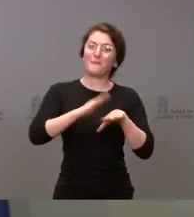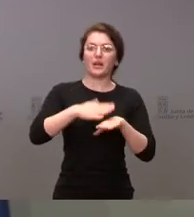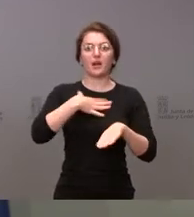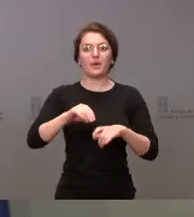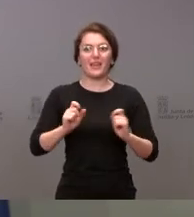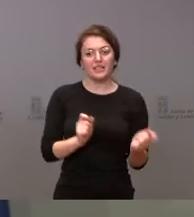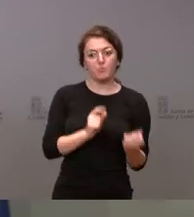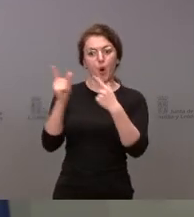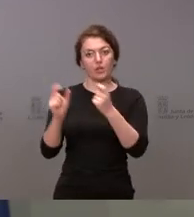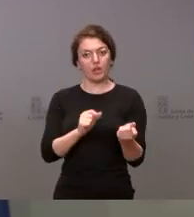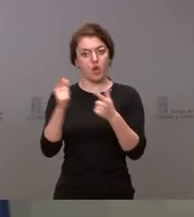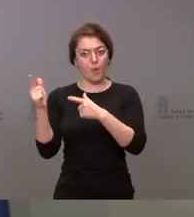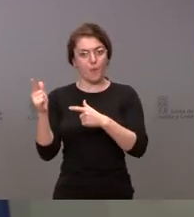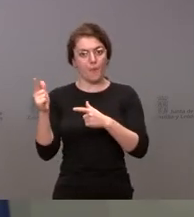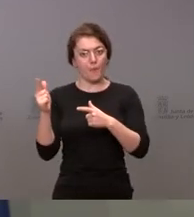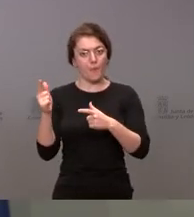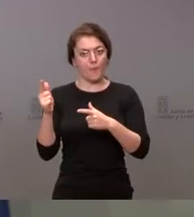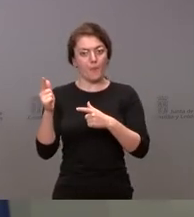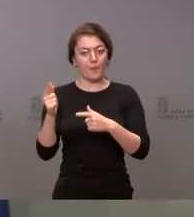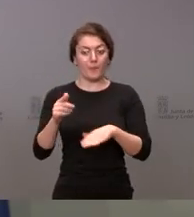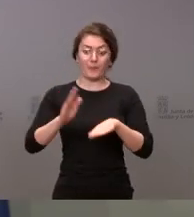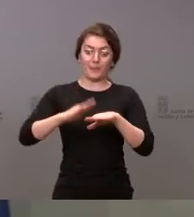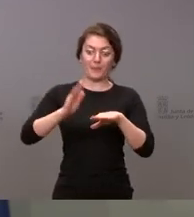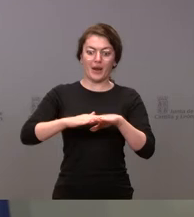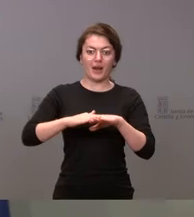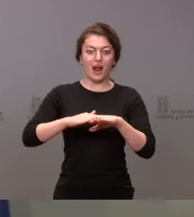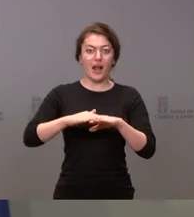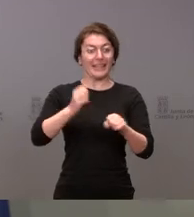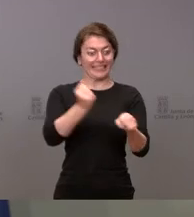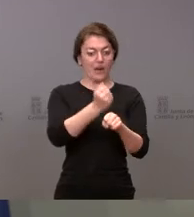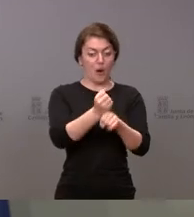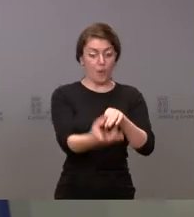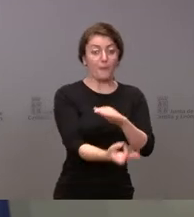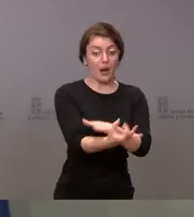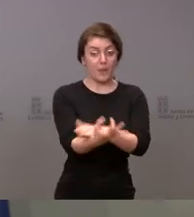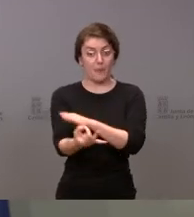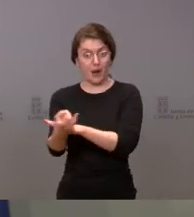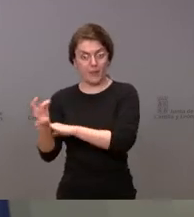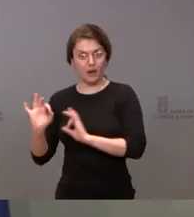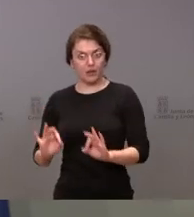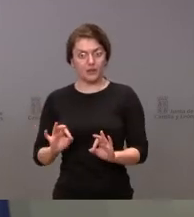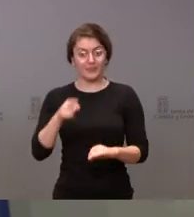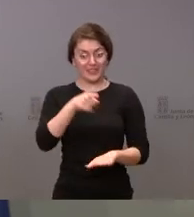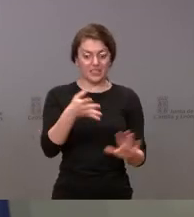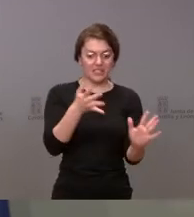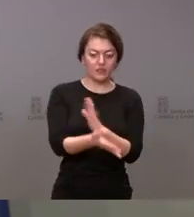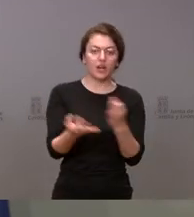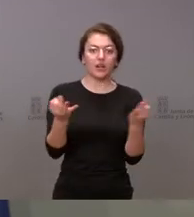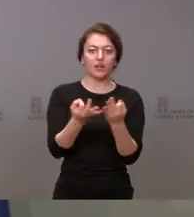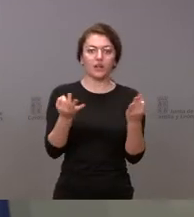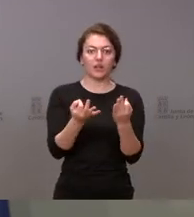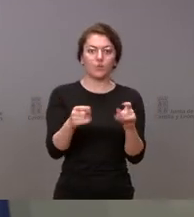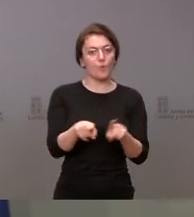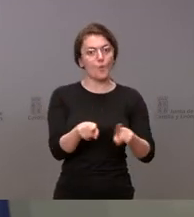nivel de producción y que, asimismo, esto sirva para generar puestos de trabajo. Y esta generación de puestos de trabajo lo que va a hacer, lógicamente, es aumentar la